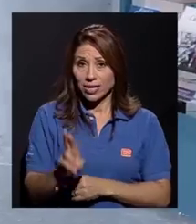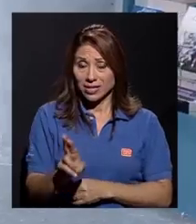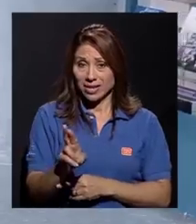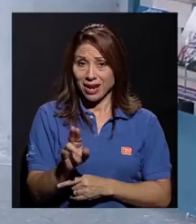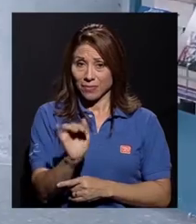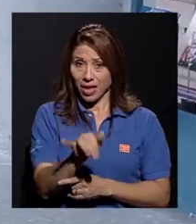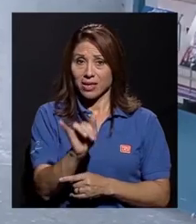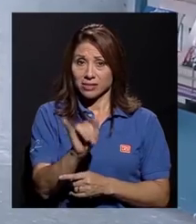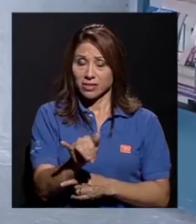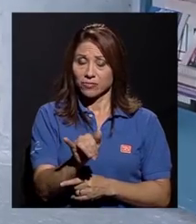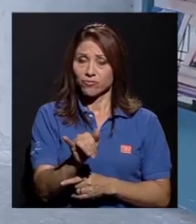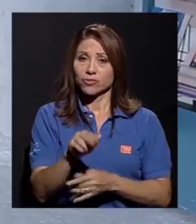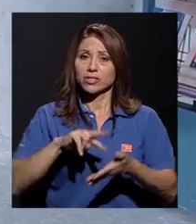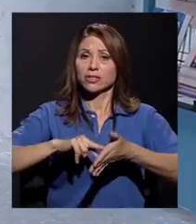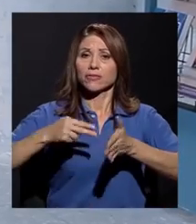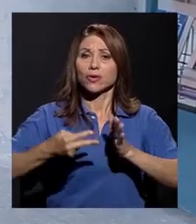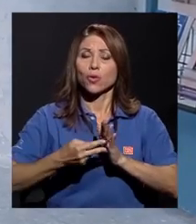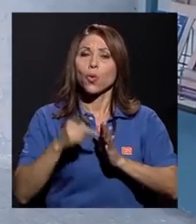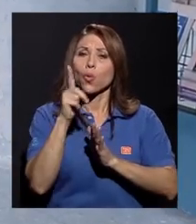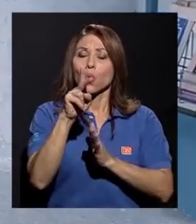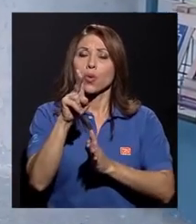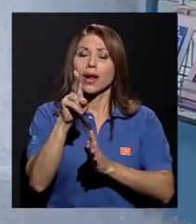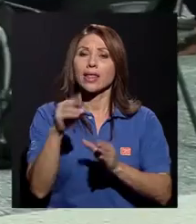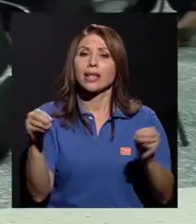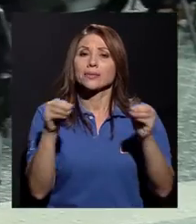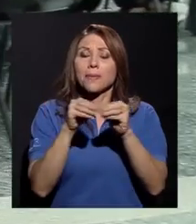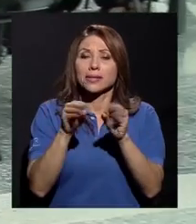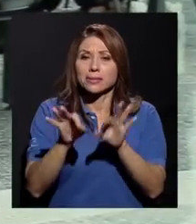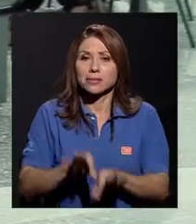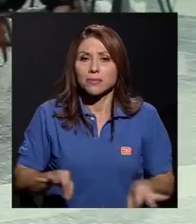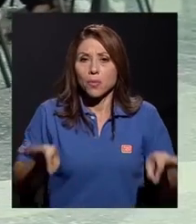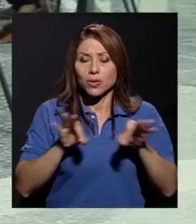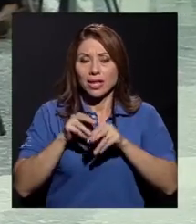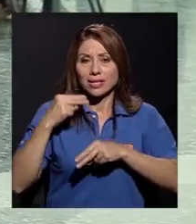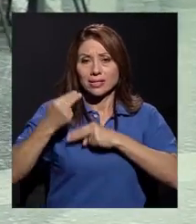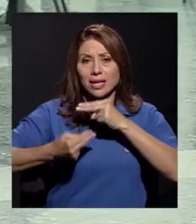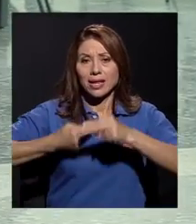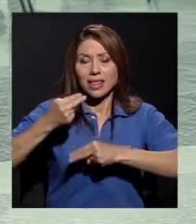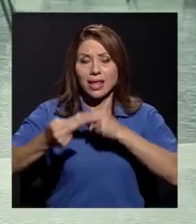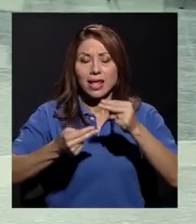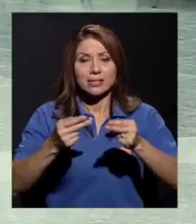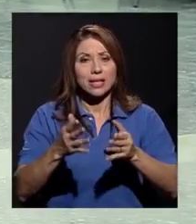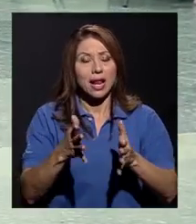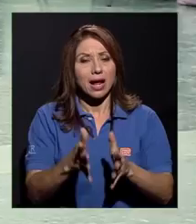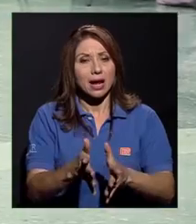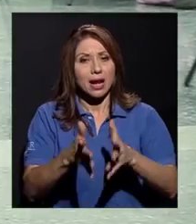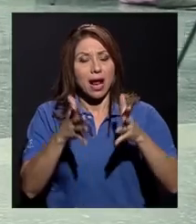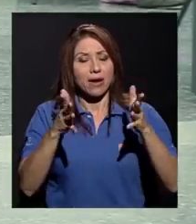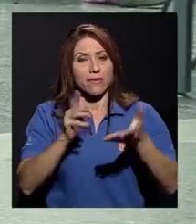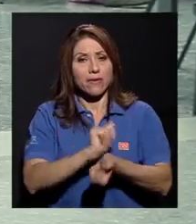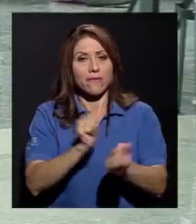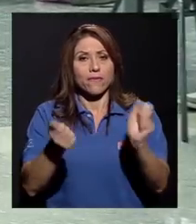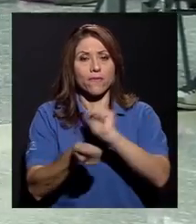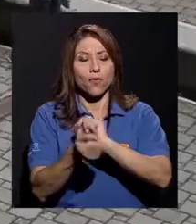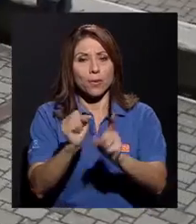convirtió así en una de las más importantes herederas de la gran reforma social costarricense.